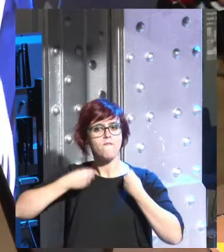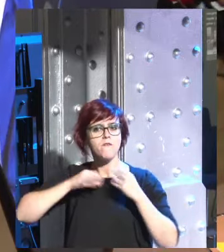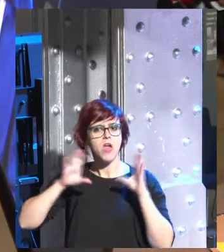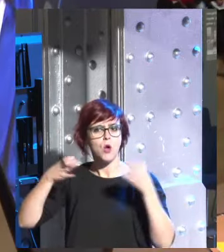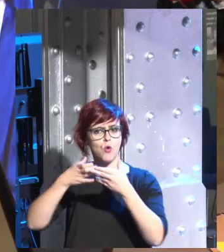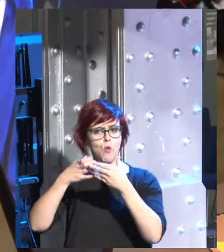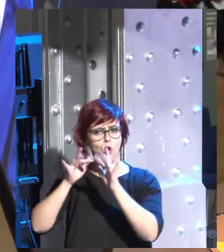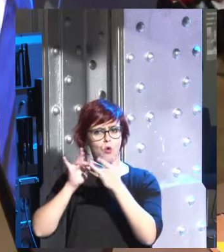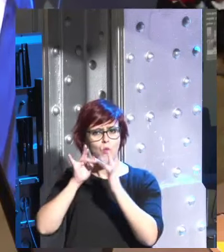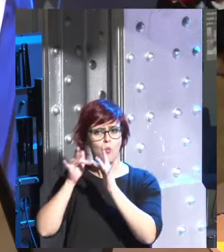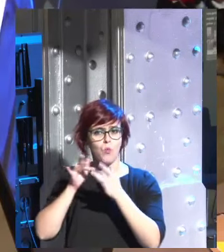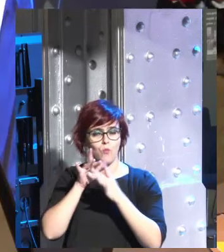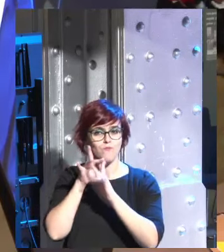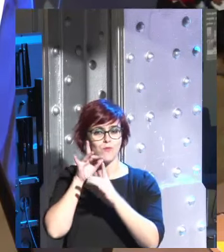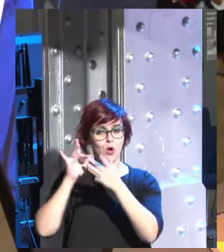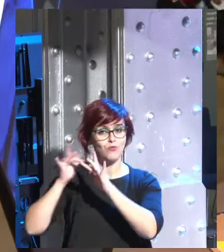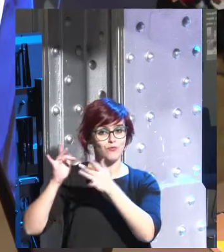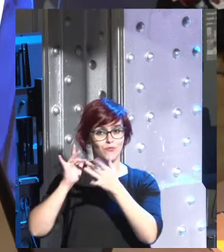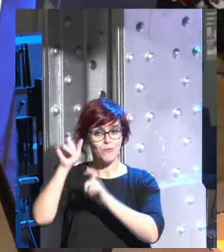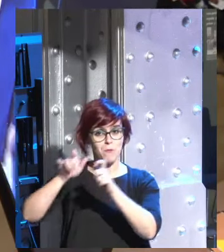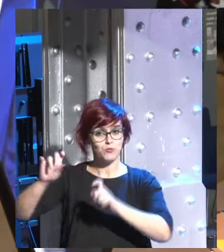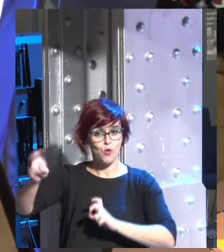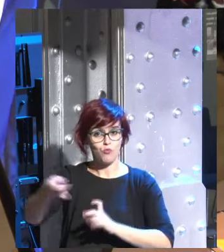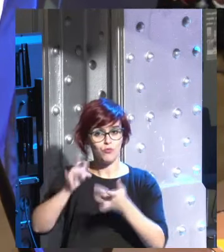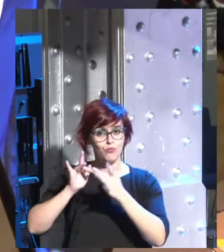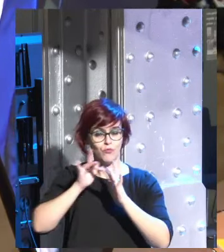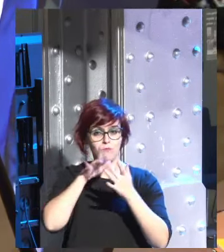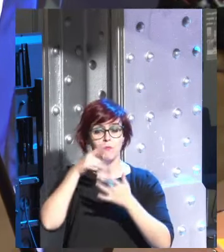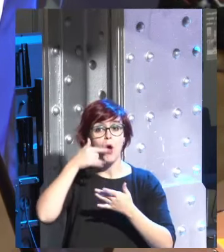para cada vez más cosas hoy